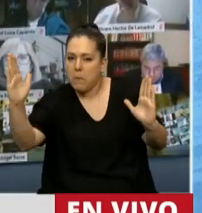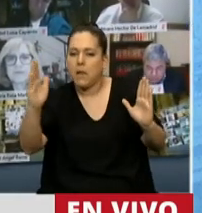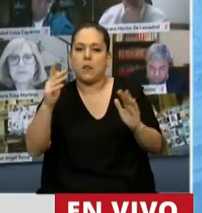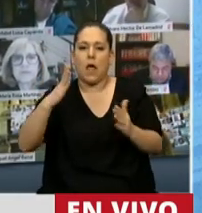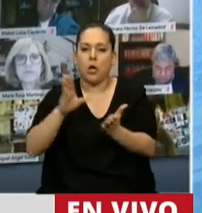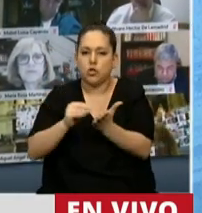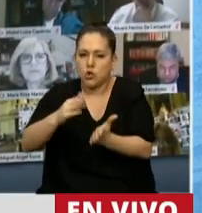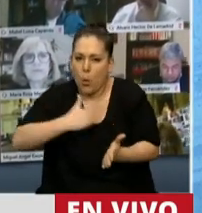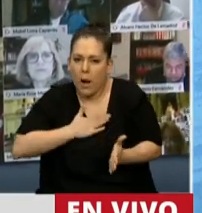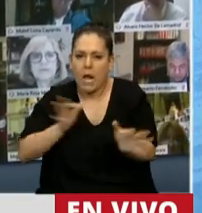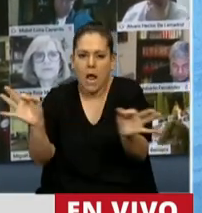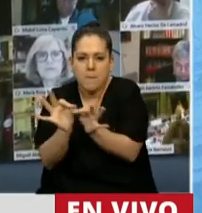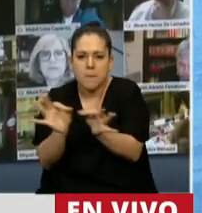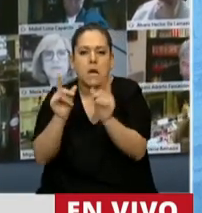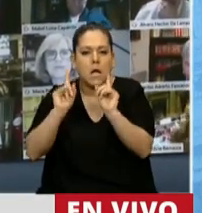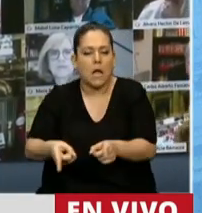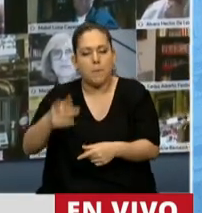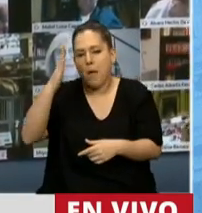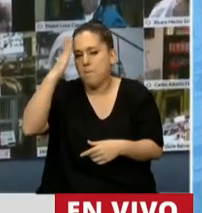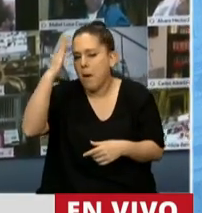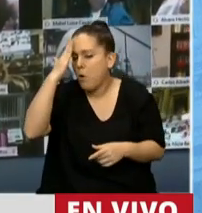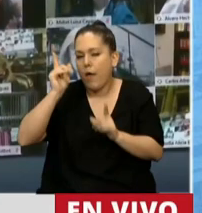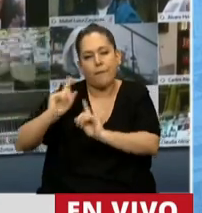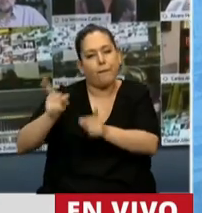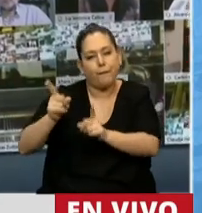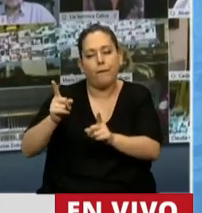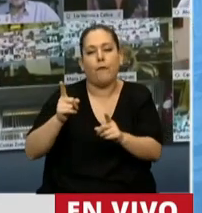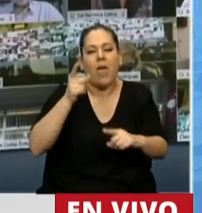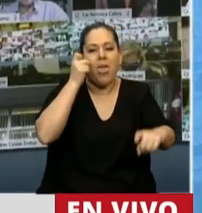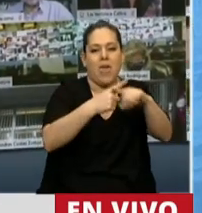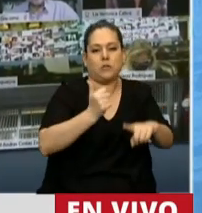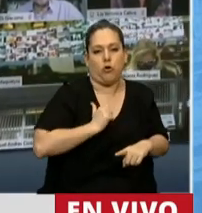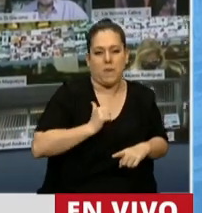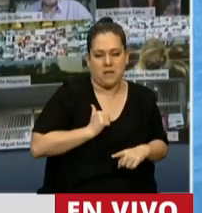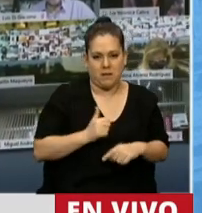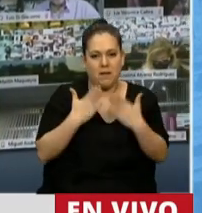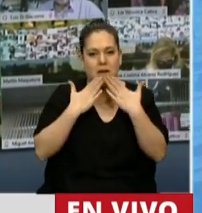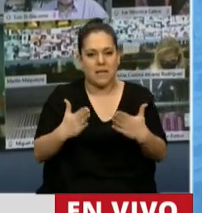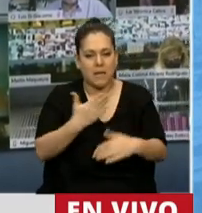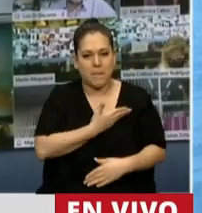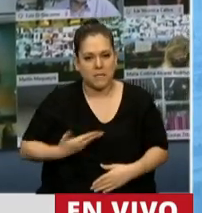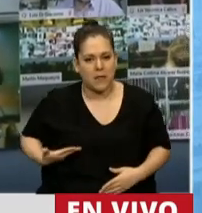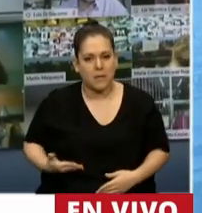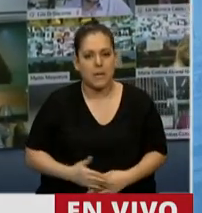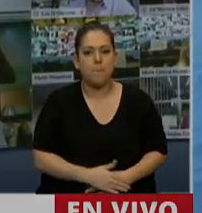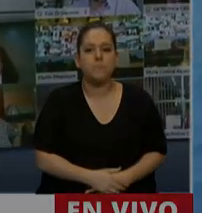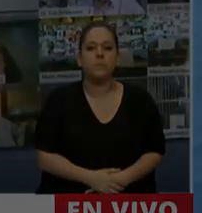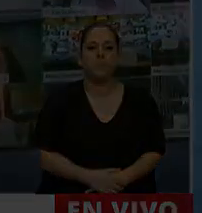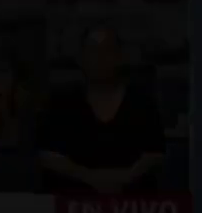y con la reivindicación de la memoria eterna a nuestros combatientes. Gracias, presidente. Gracias, diputada